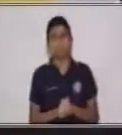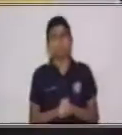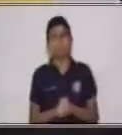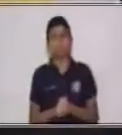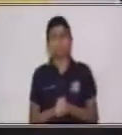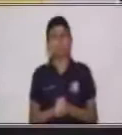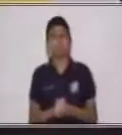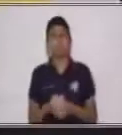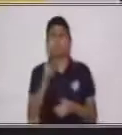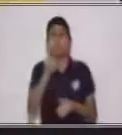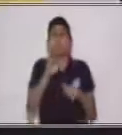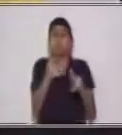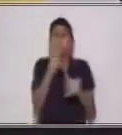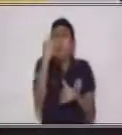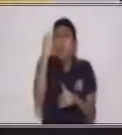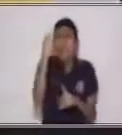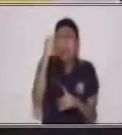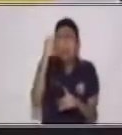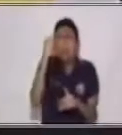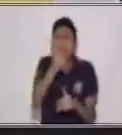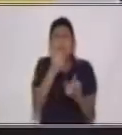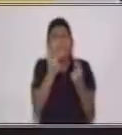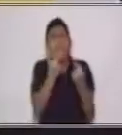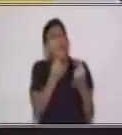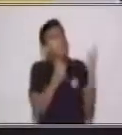¿Qué crees que está pasando?